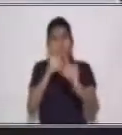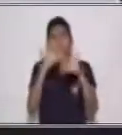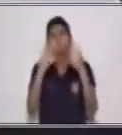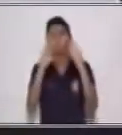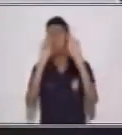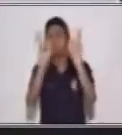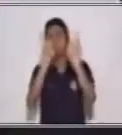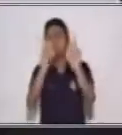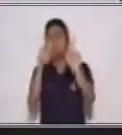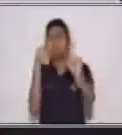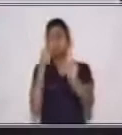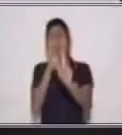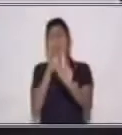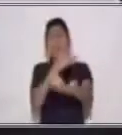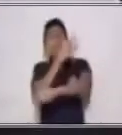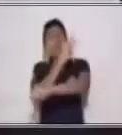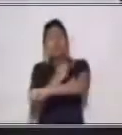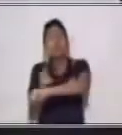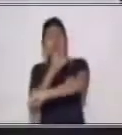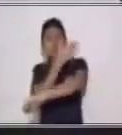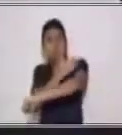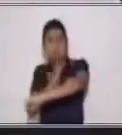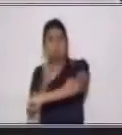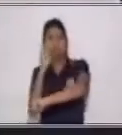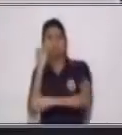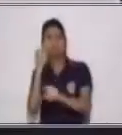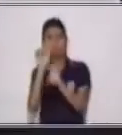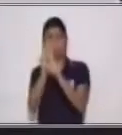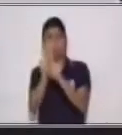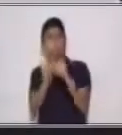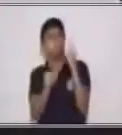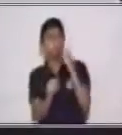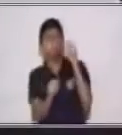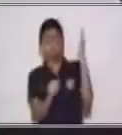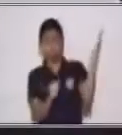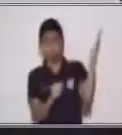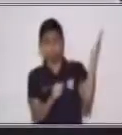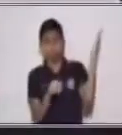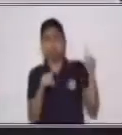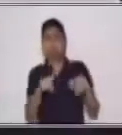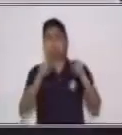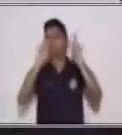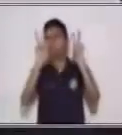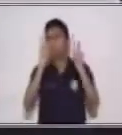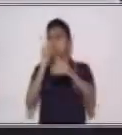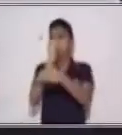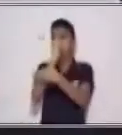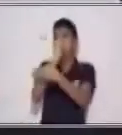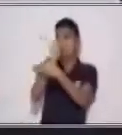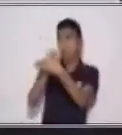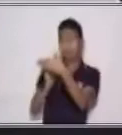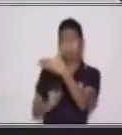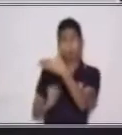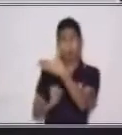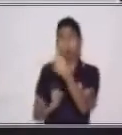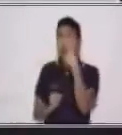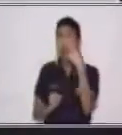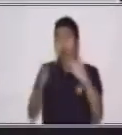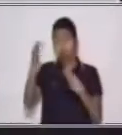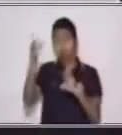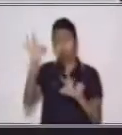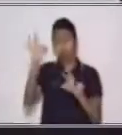Quiero que observes estos dibujos donde están los abuelitos.